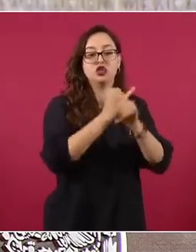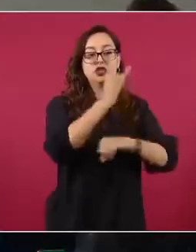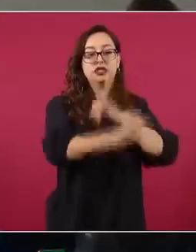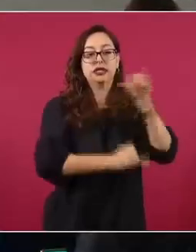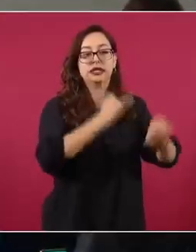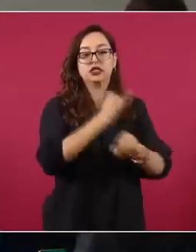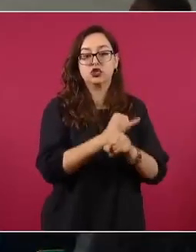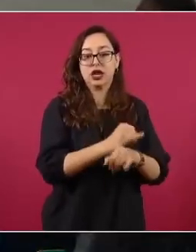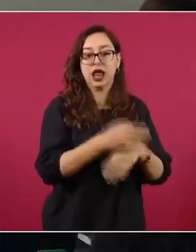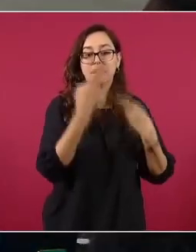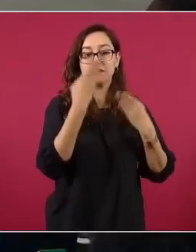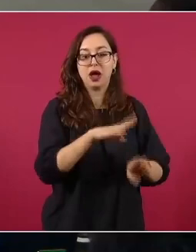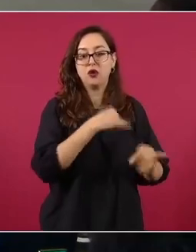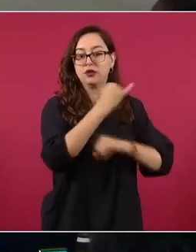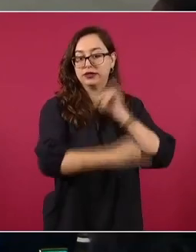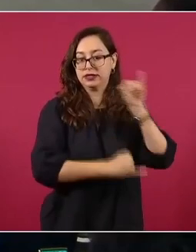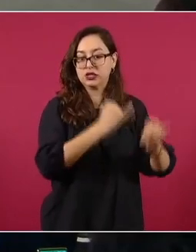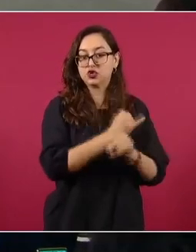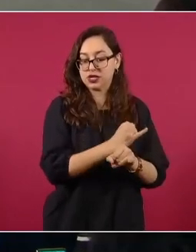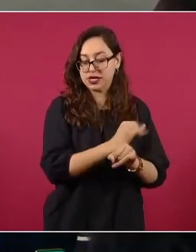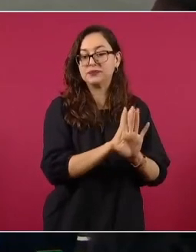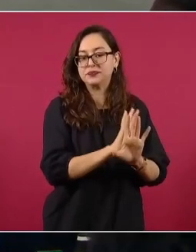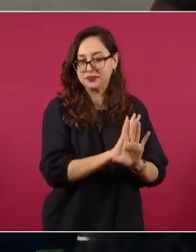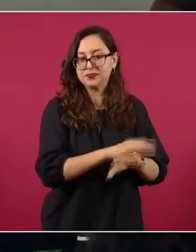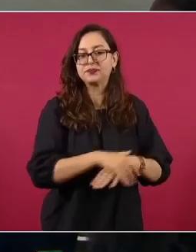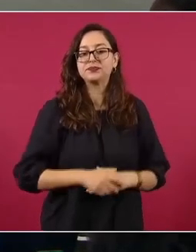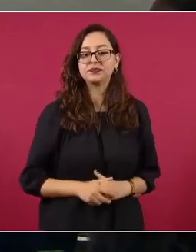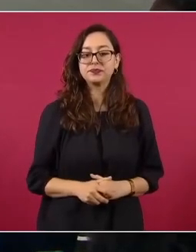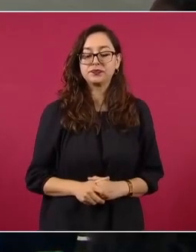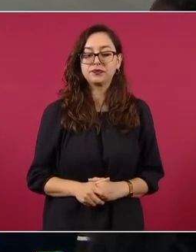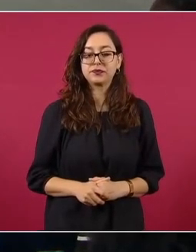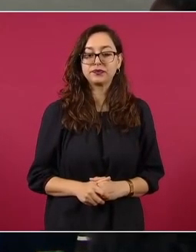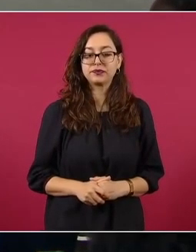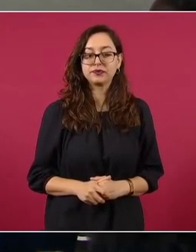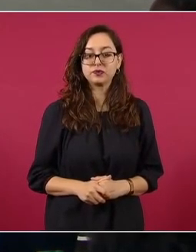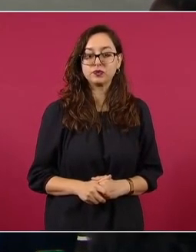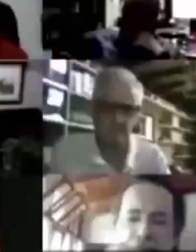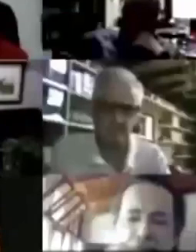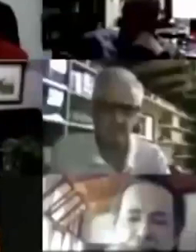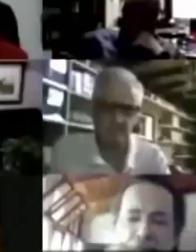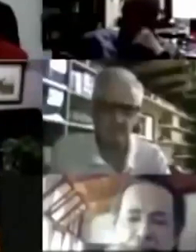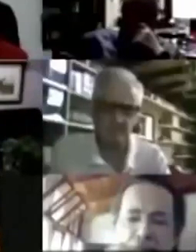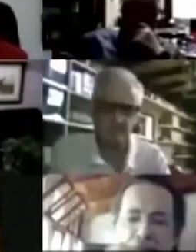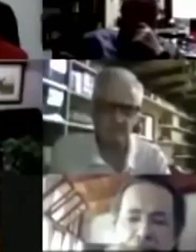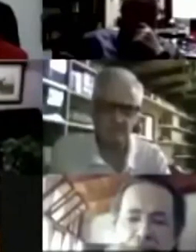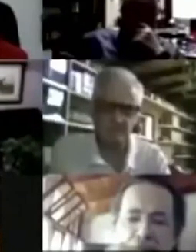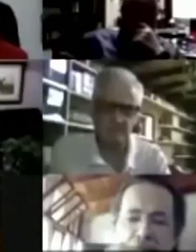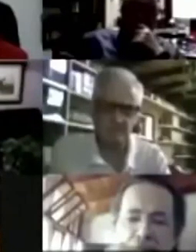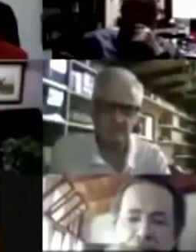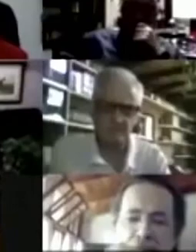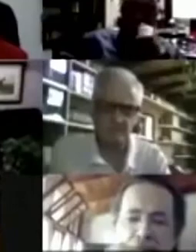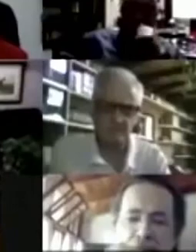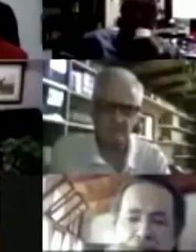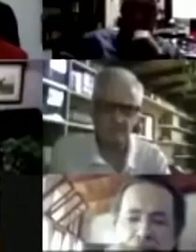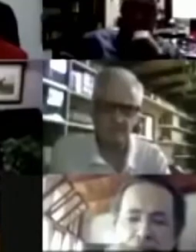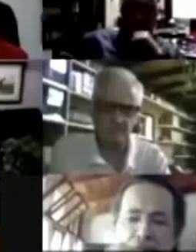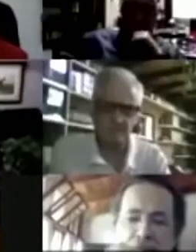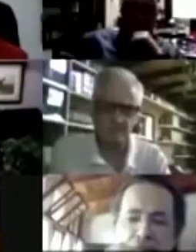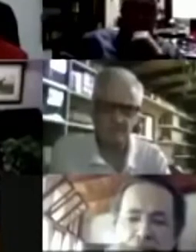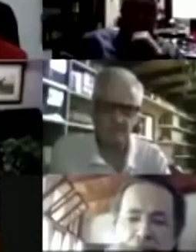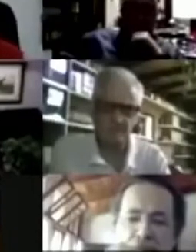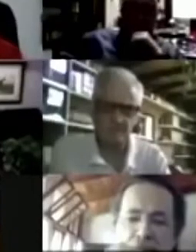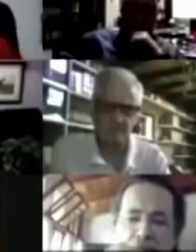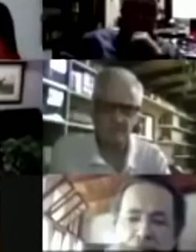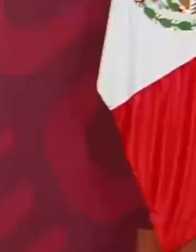Sígueme. Y esto se va a volver parte de la visión común de los municipales.